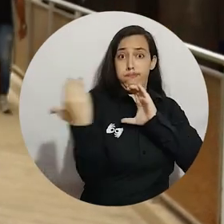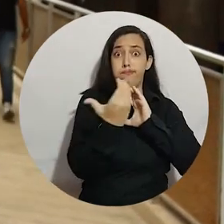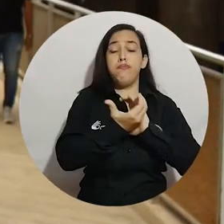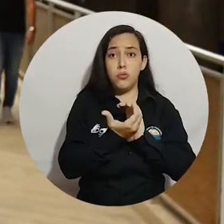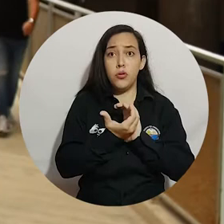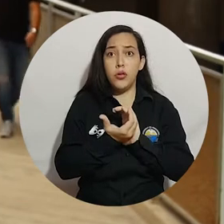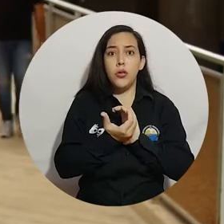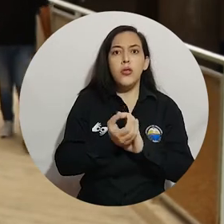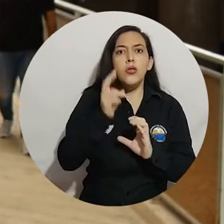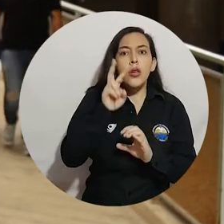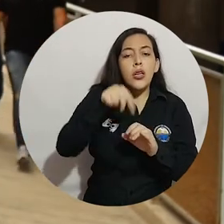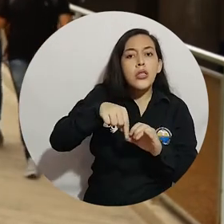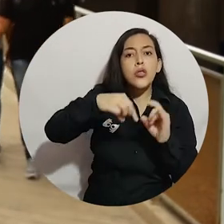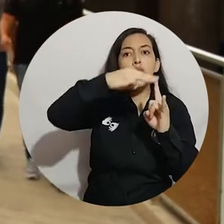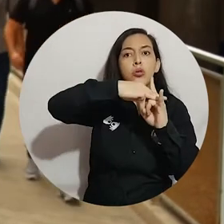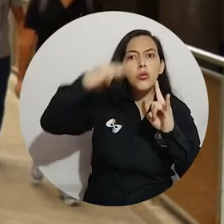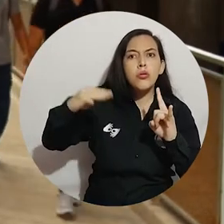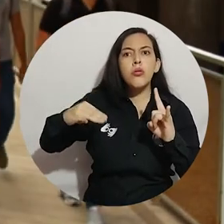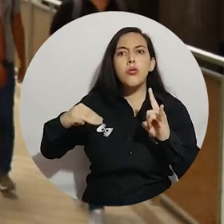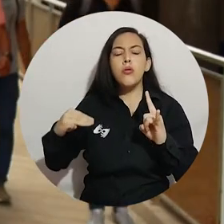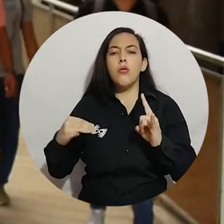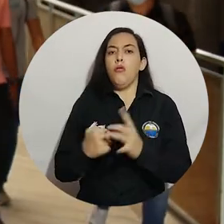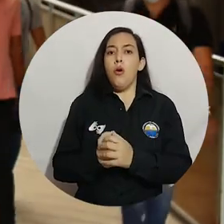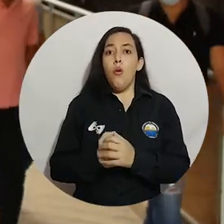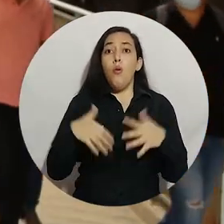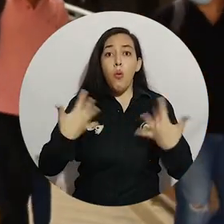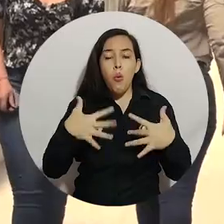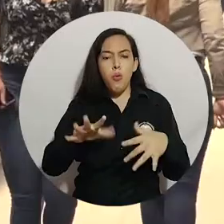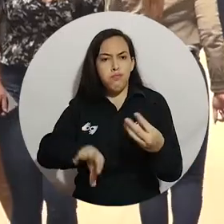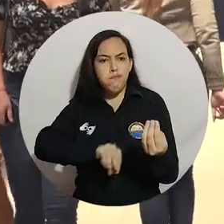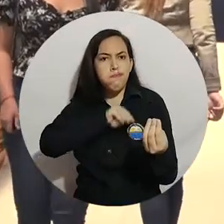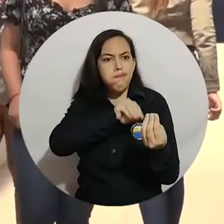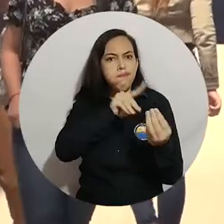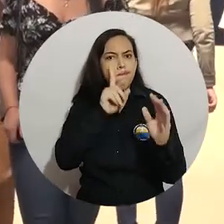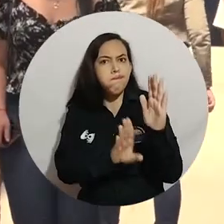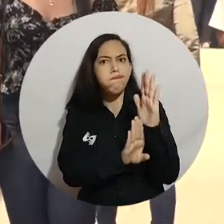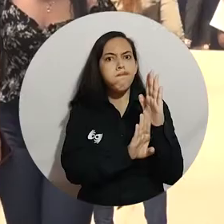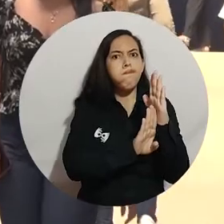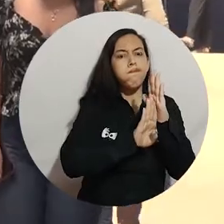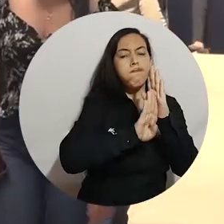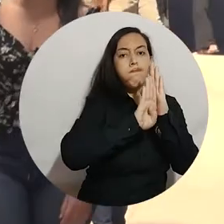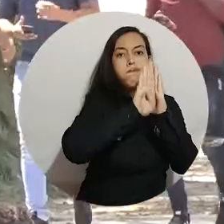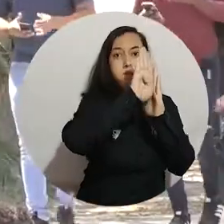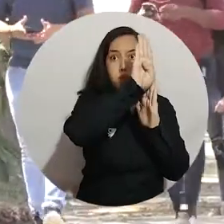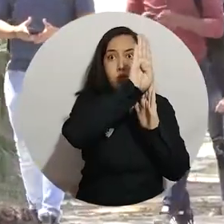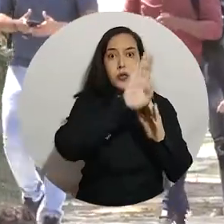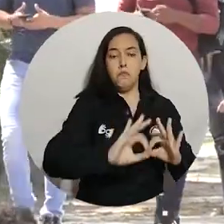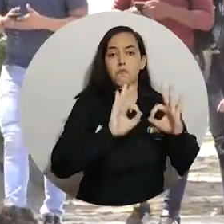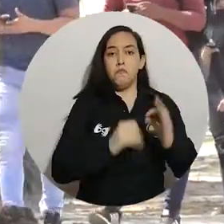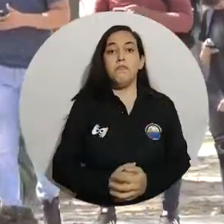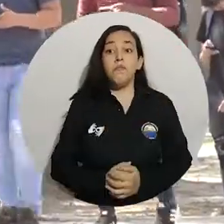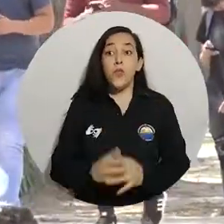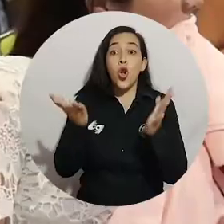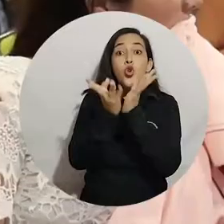mundo. Por eso vemos que la ingeniería industrial de la Universidad del Magdalena en estos 23 años ha sido un garante de desarrollo y de potencialización de nuestro